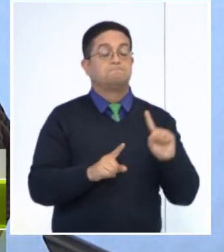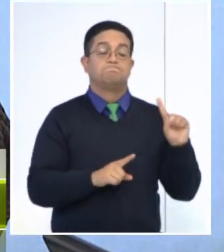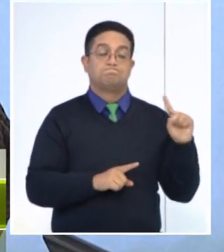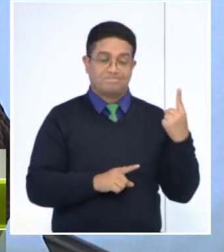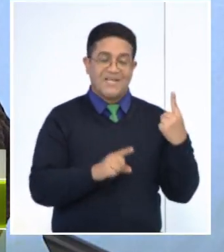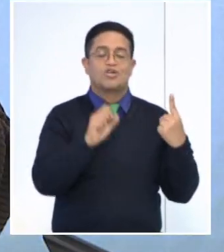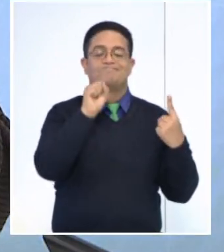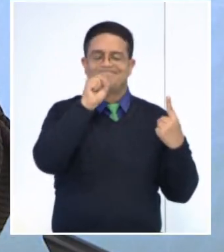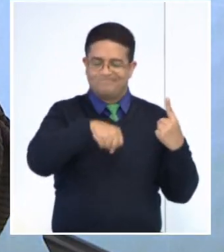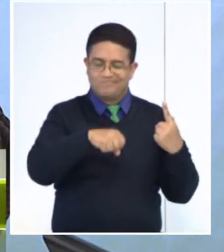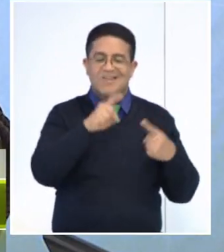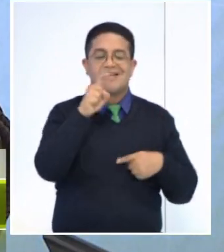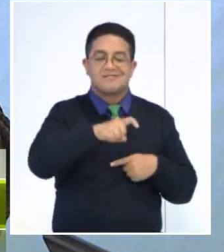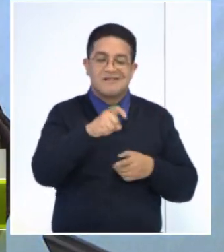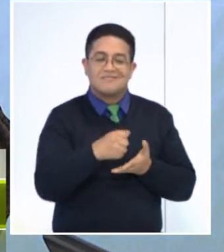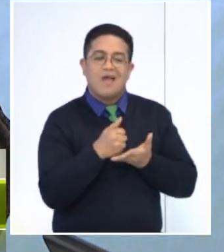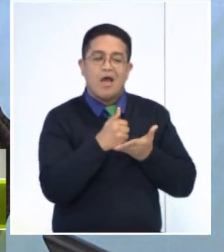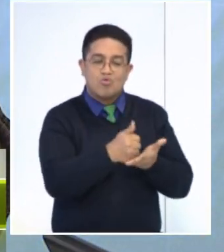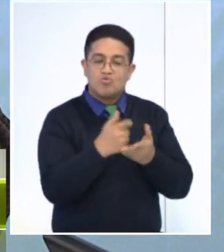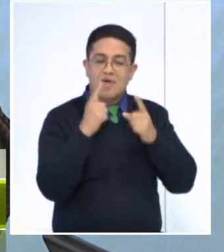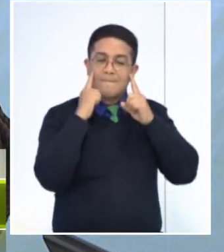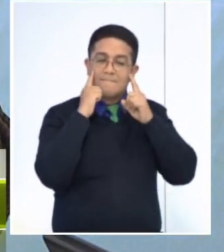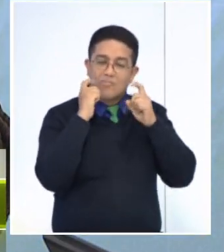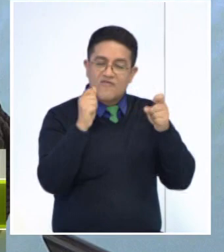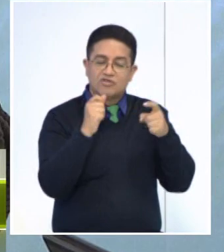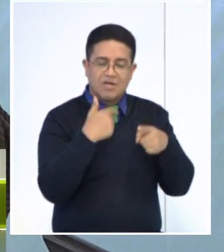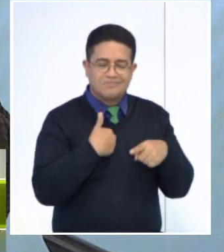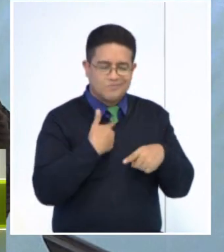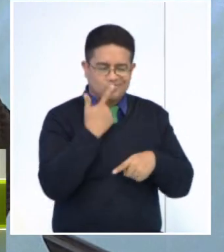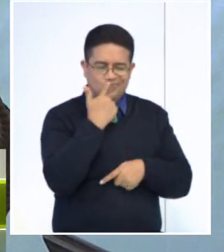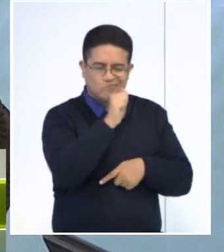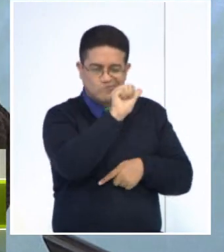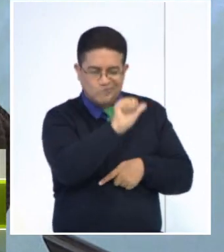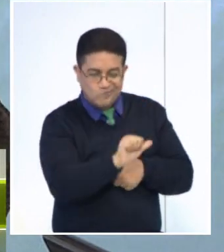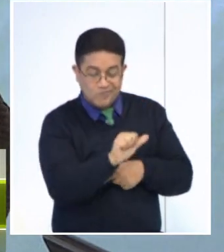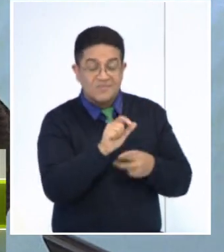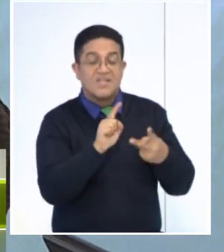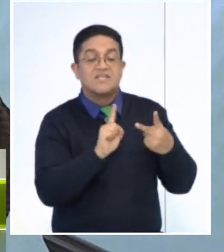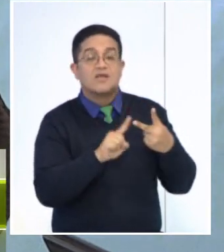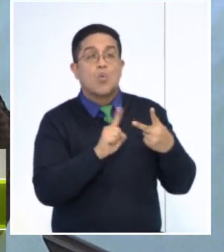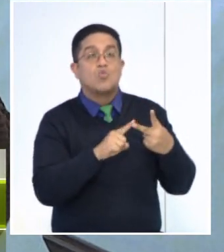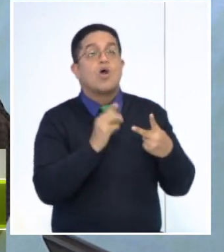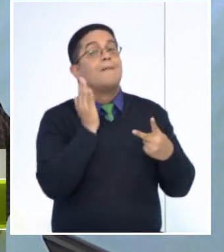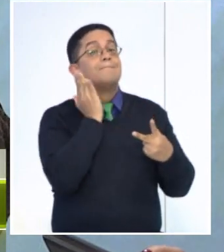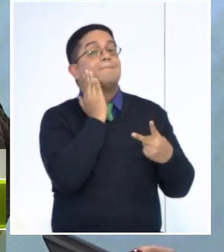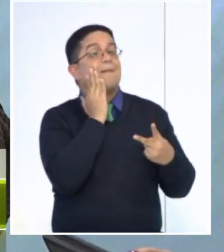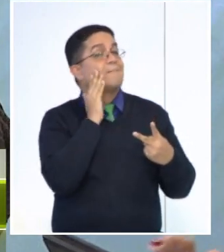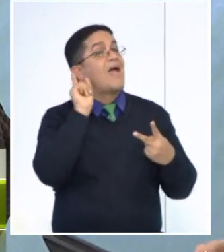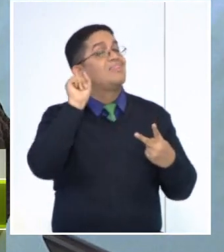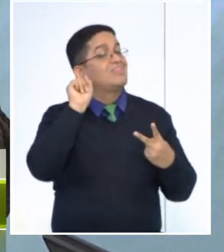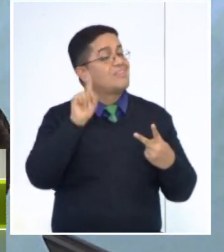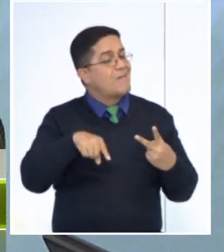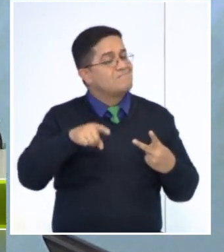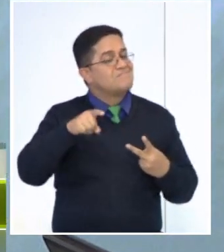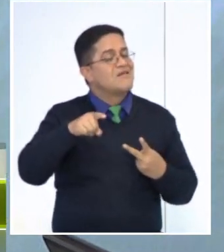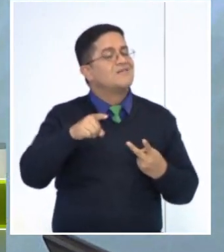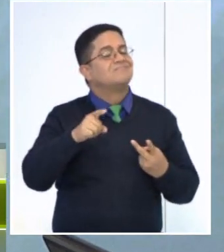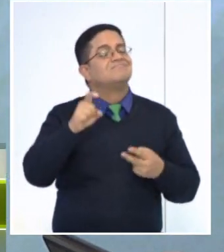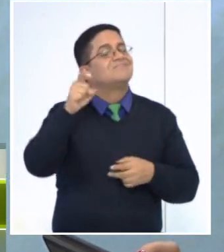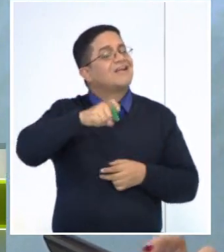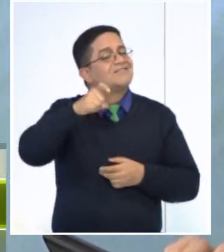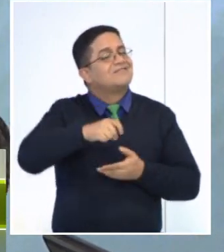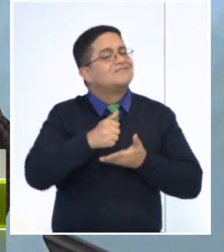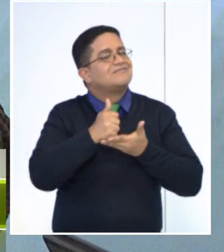necesita ayuda profesional por lo poco que está describiendo. Y segundo, la mamá también necesita ayuda profesional para poder